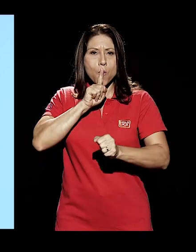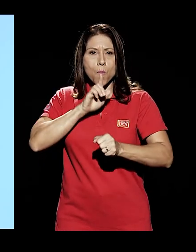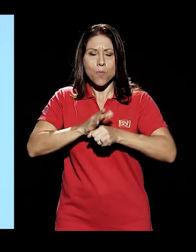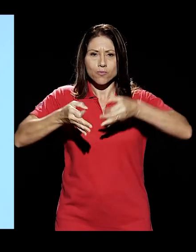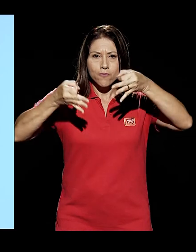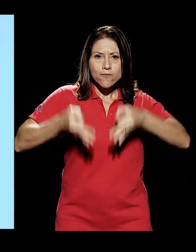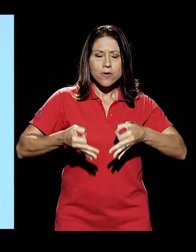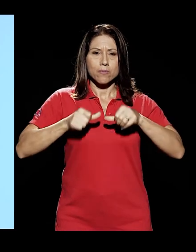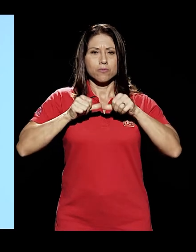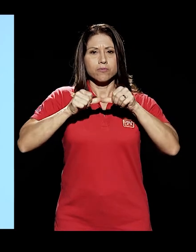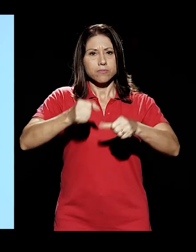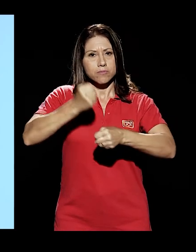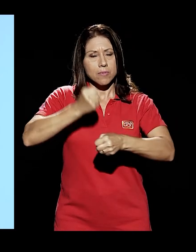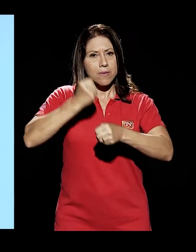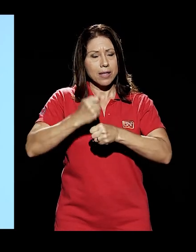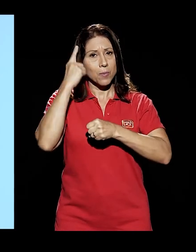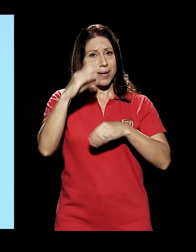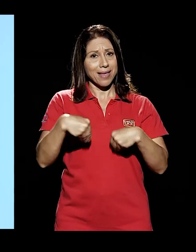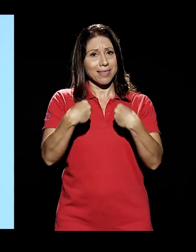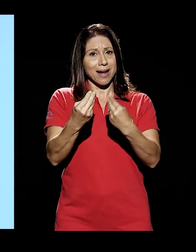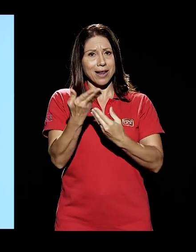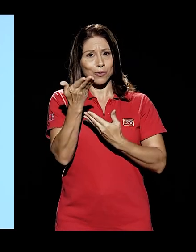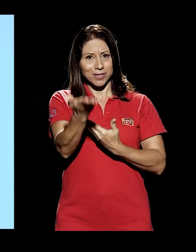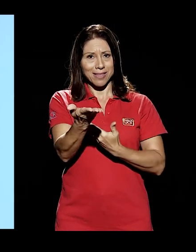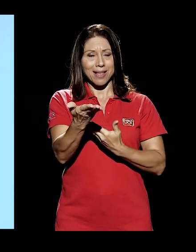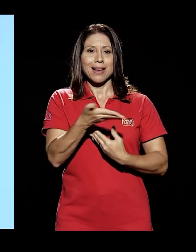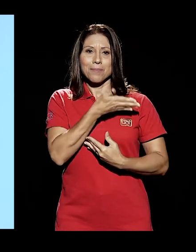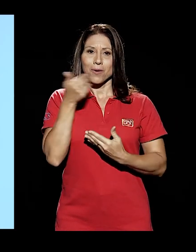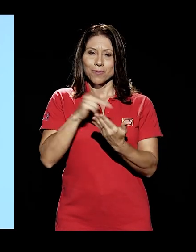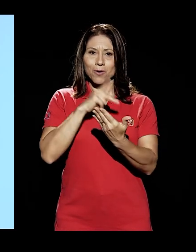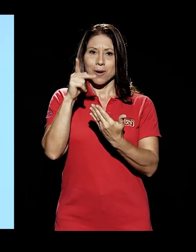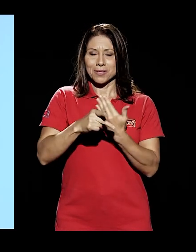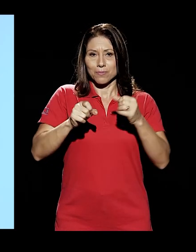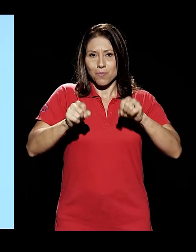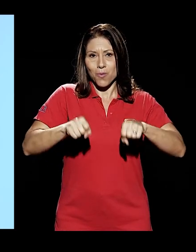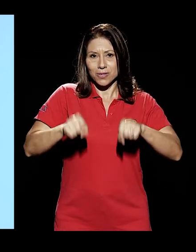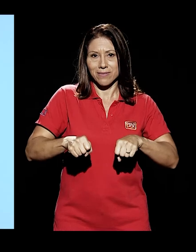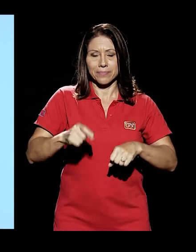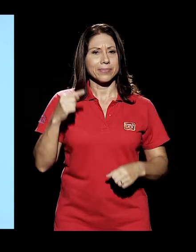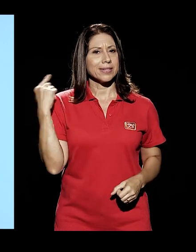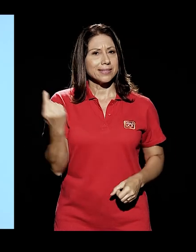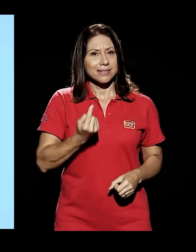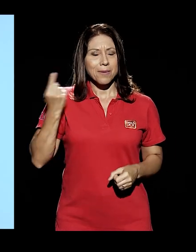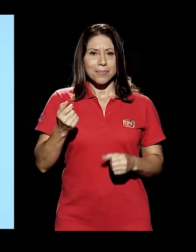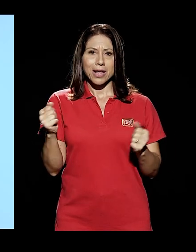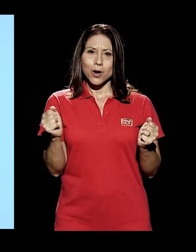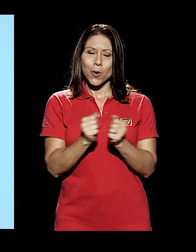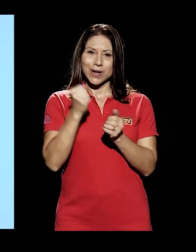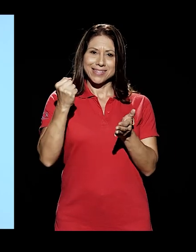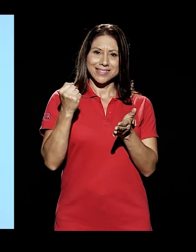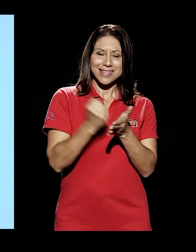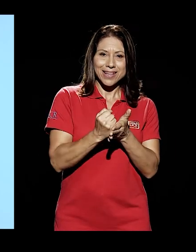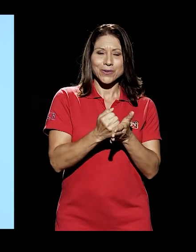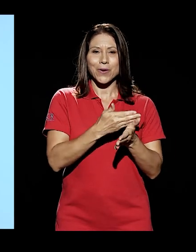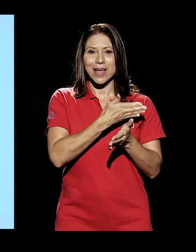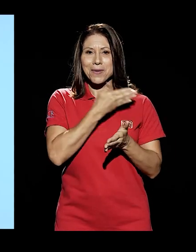firme de seguir trabajando para darle a usted la mejor programación posible. Y siempre con el